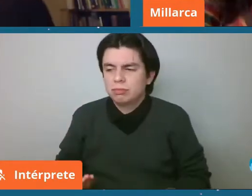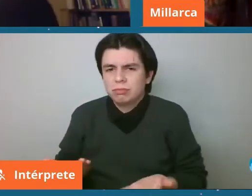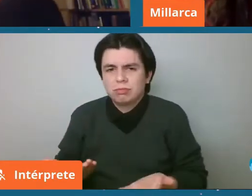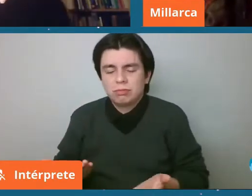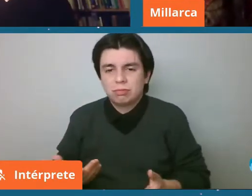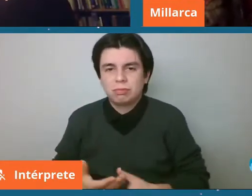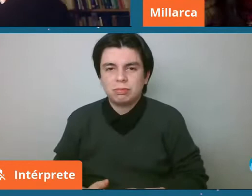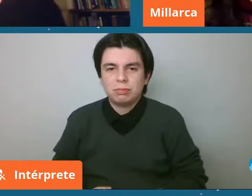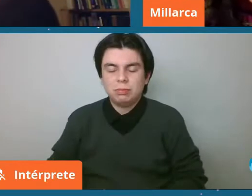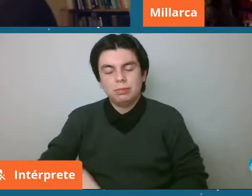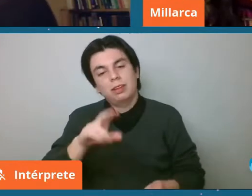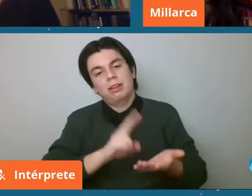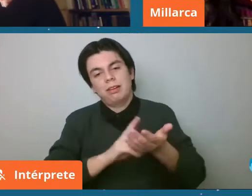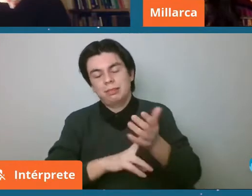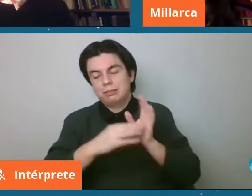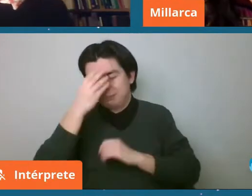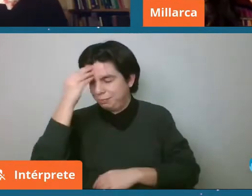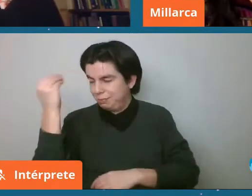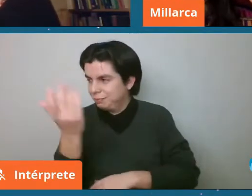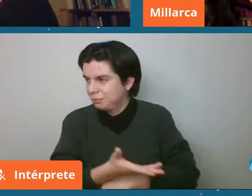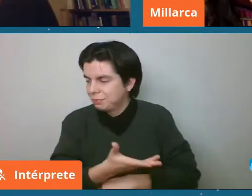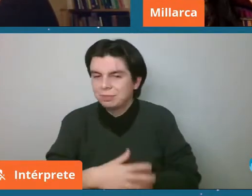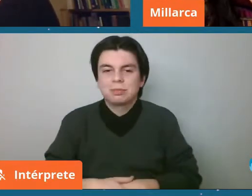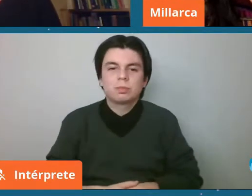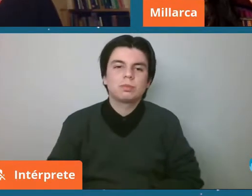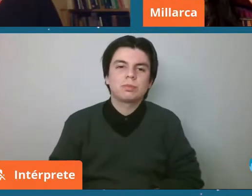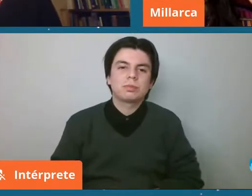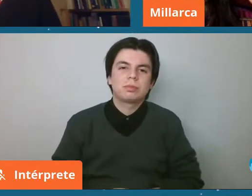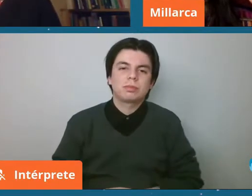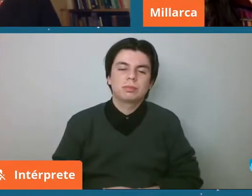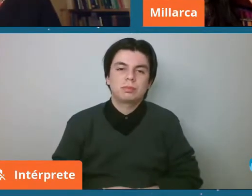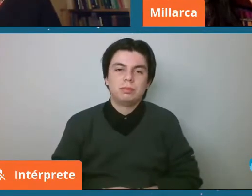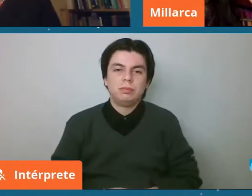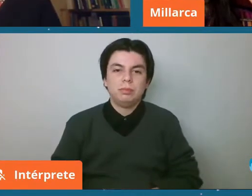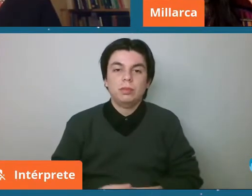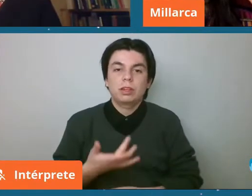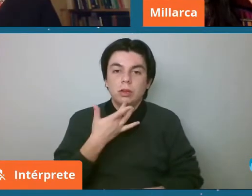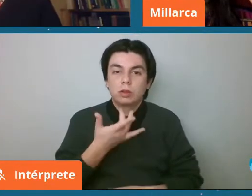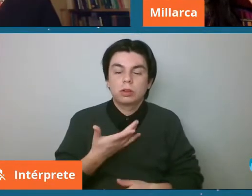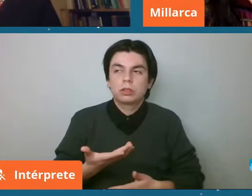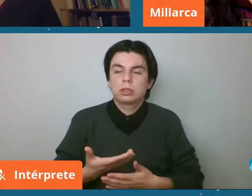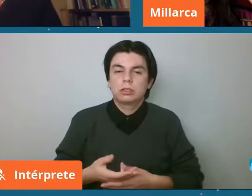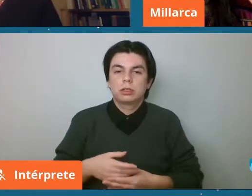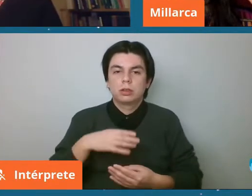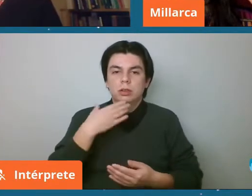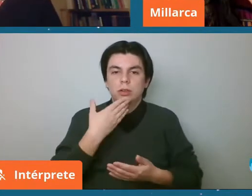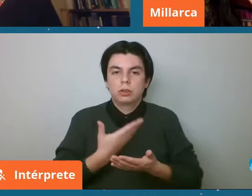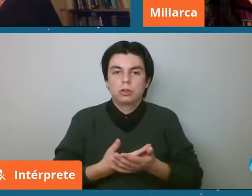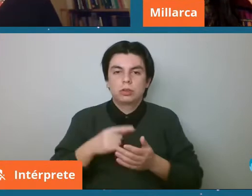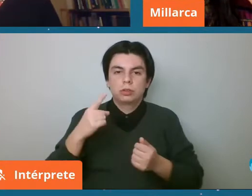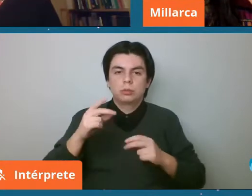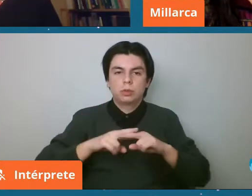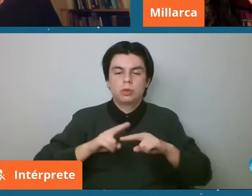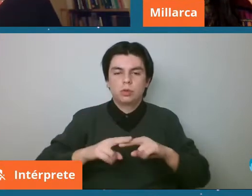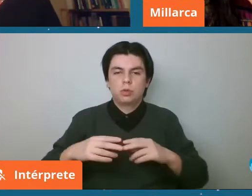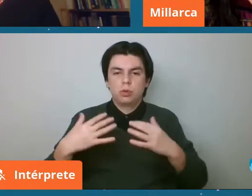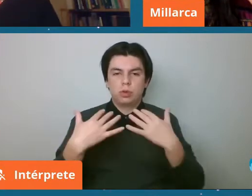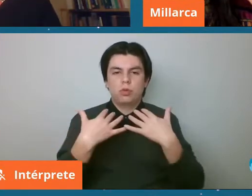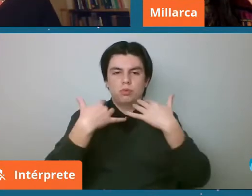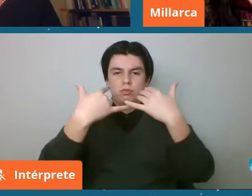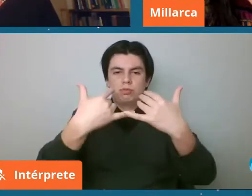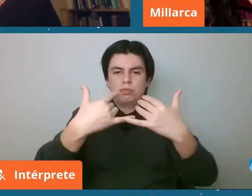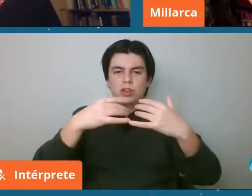eso fue en el congreso un congreso que fuimos el 2017